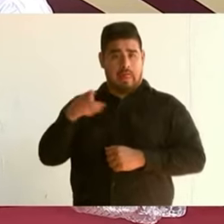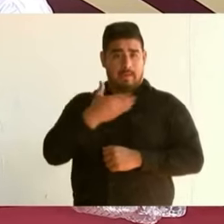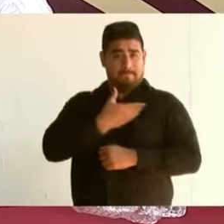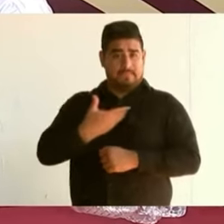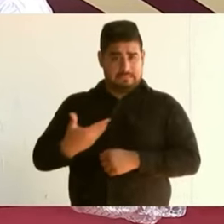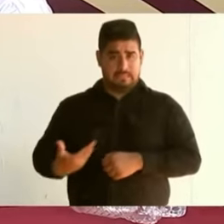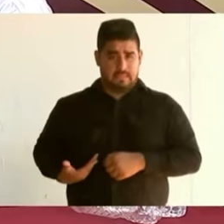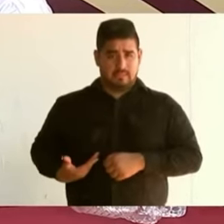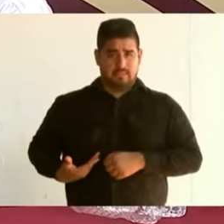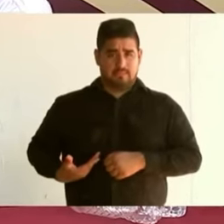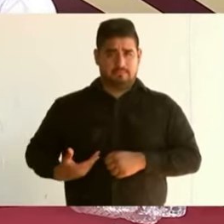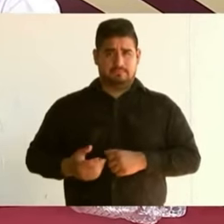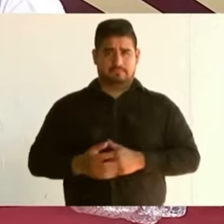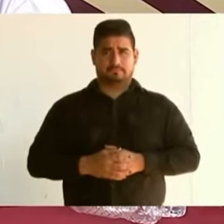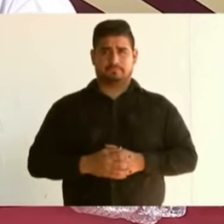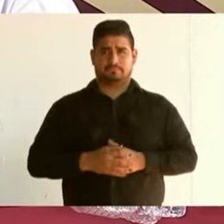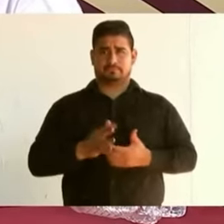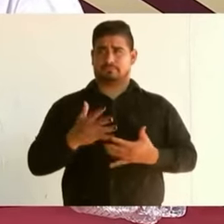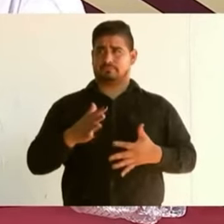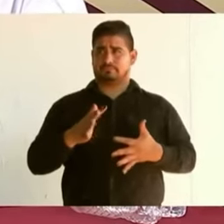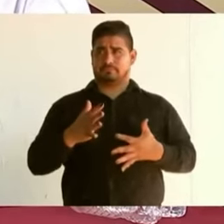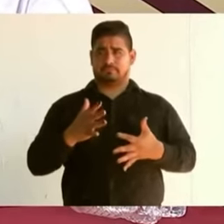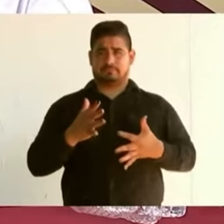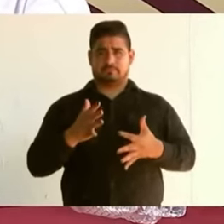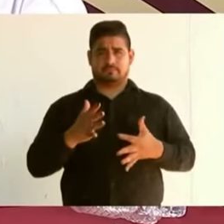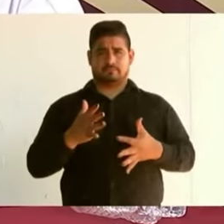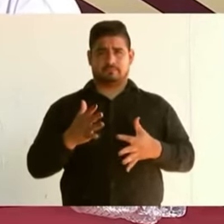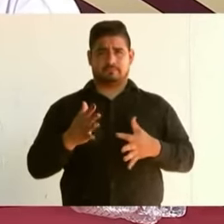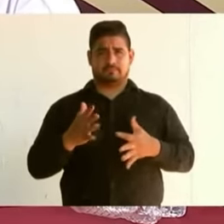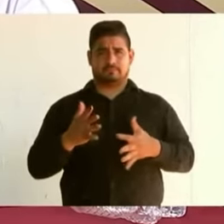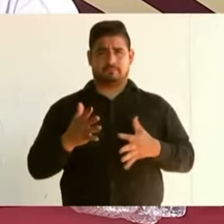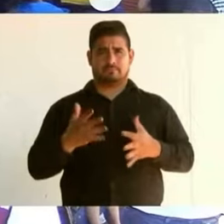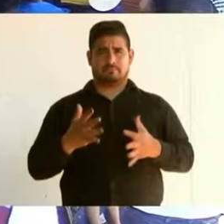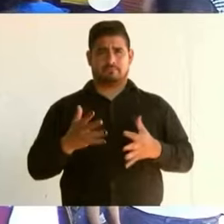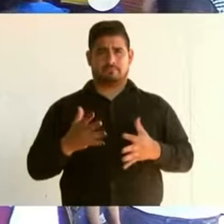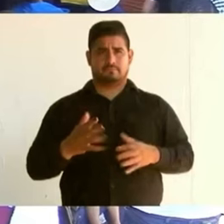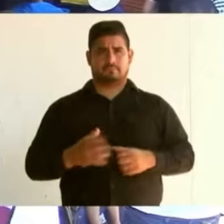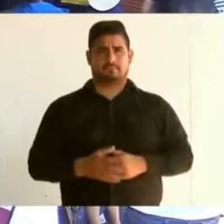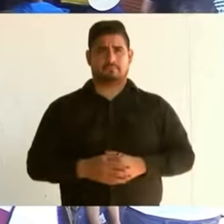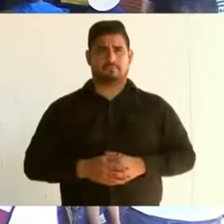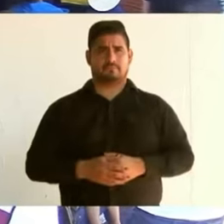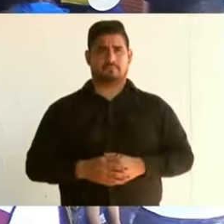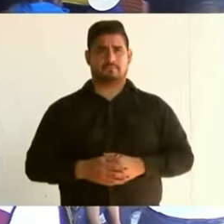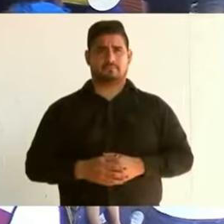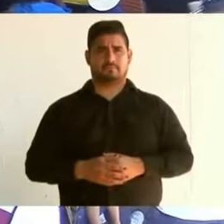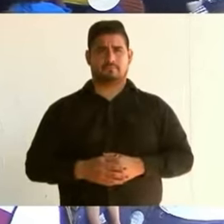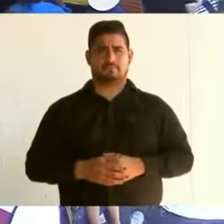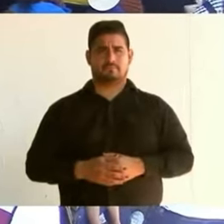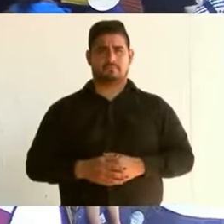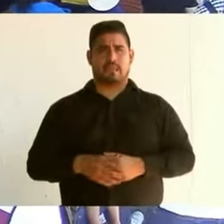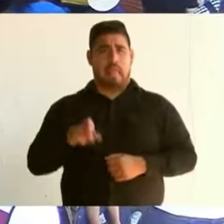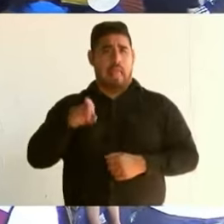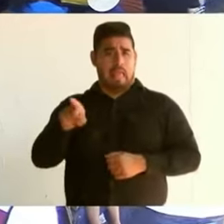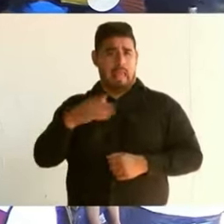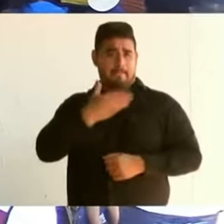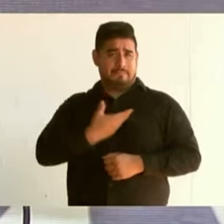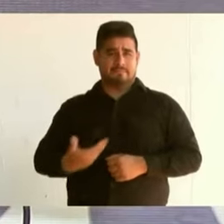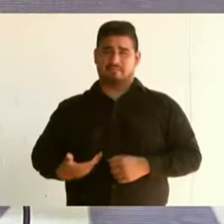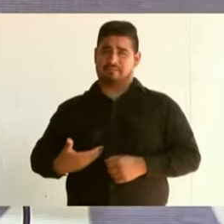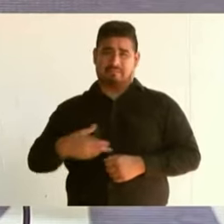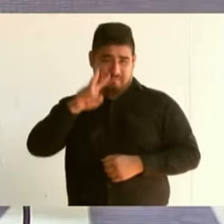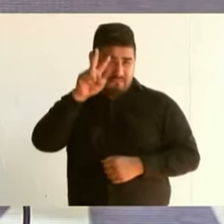ha sido el mejor,